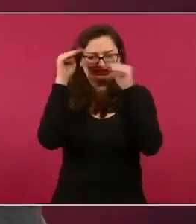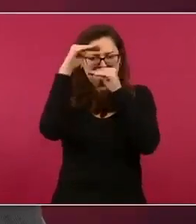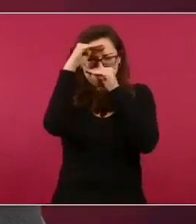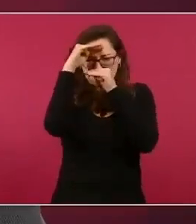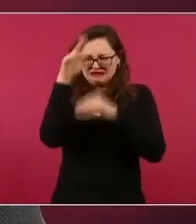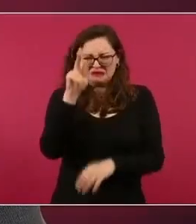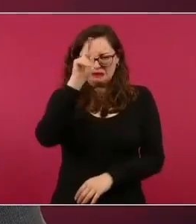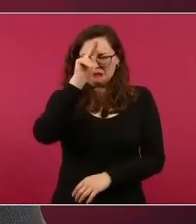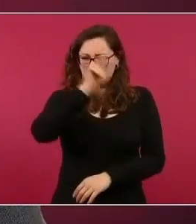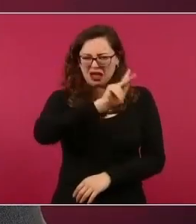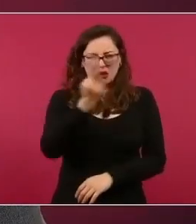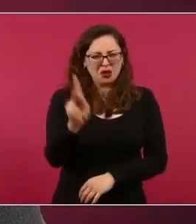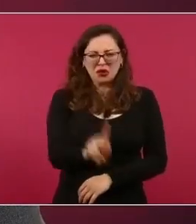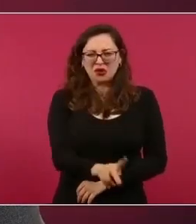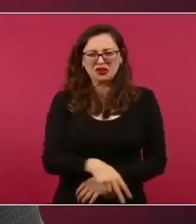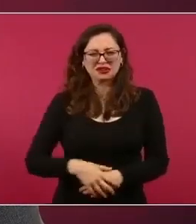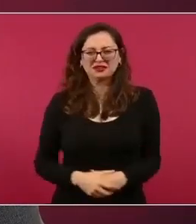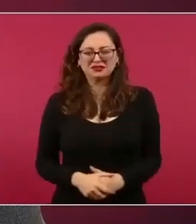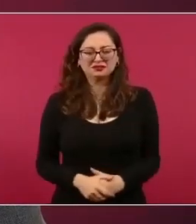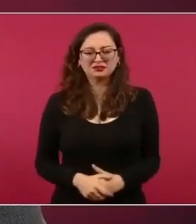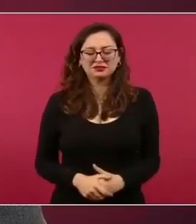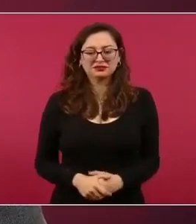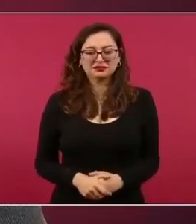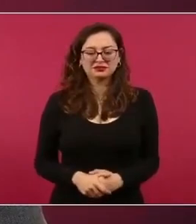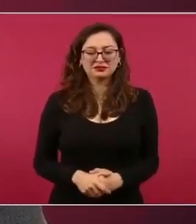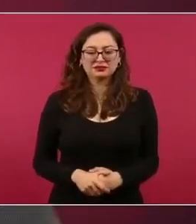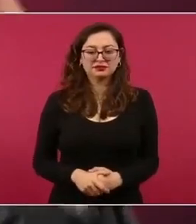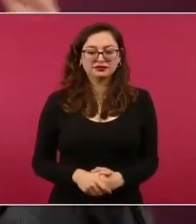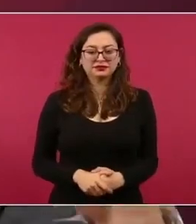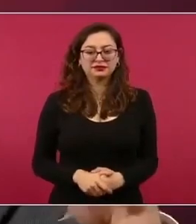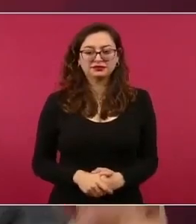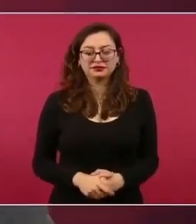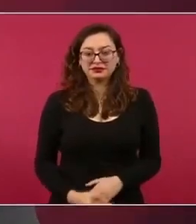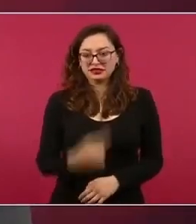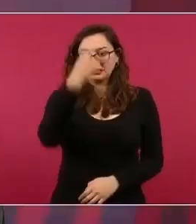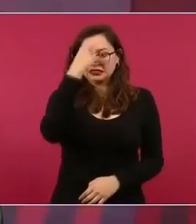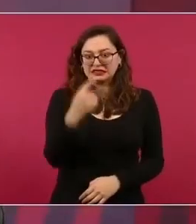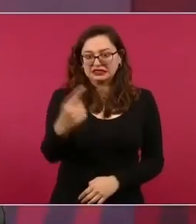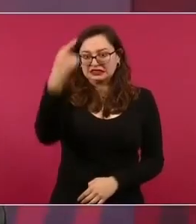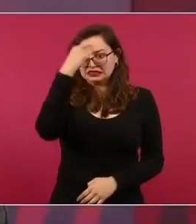su fanatismo.